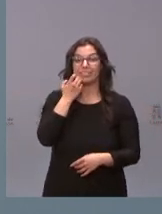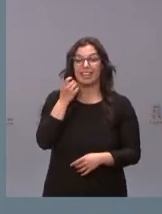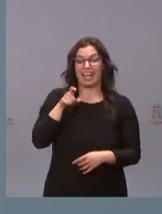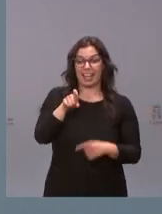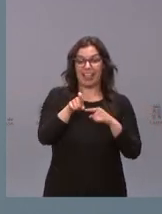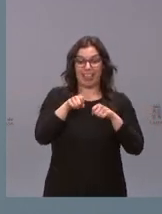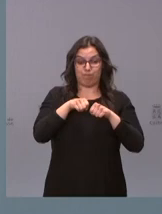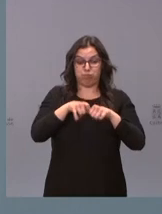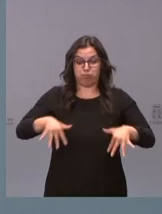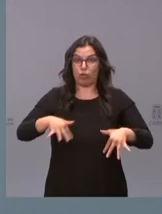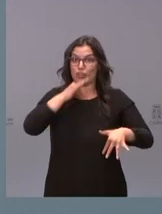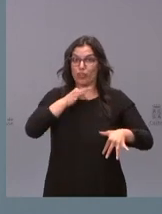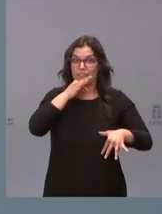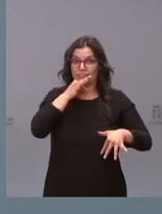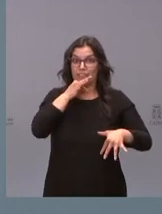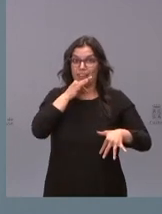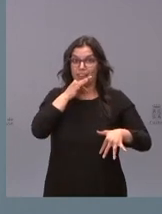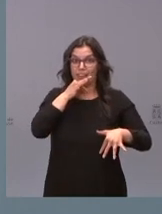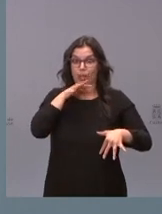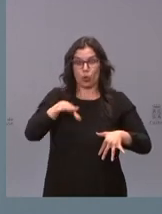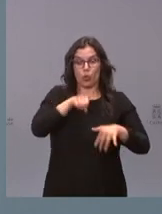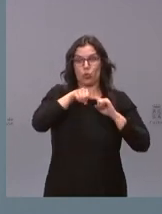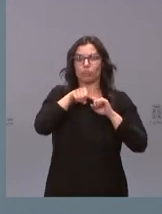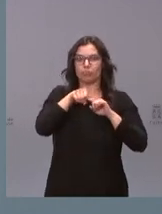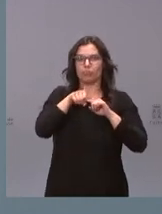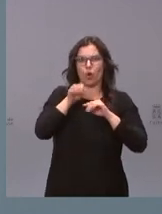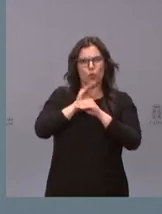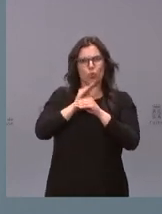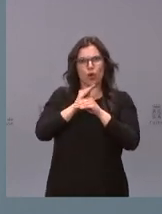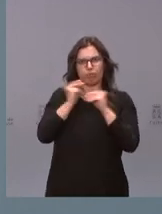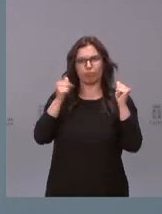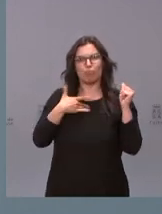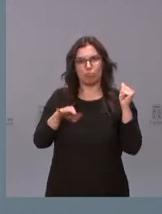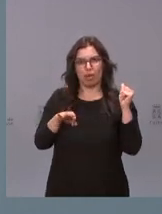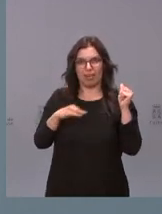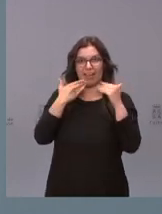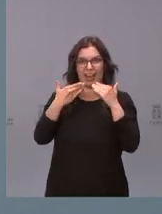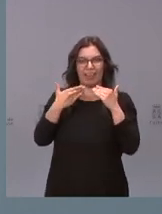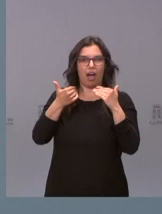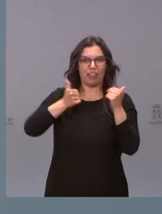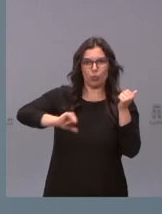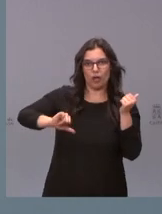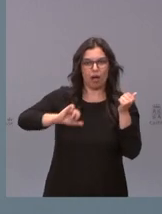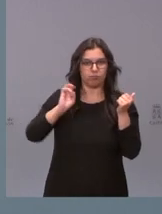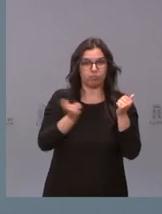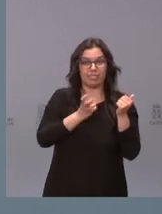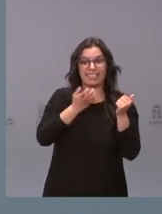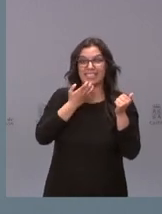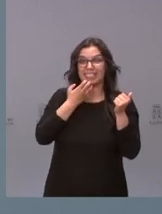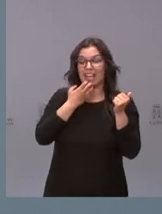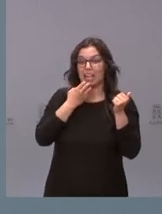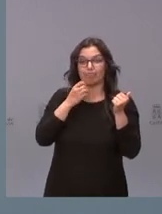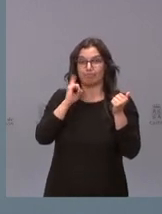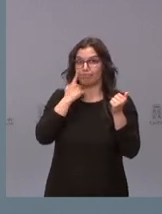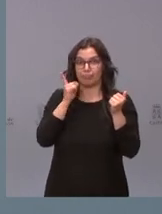metastatizado, es un cáncer curable, curable al 100% gracias a la cirugía. Sin embargo, si ese cáncer no se